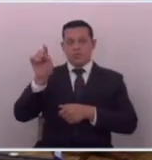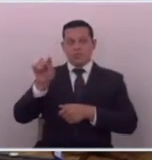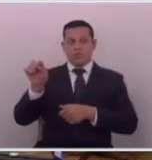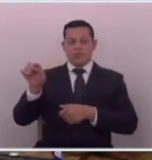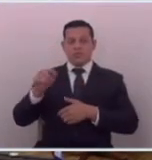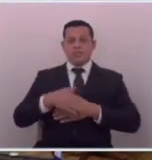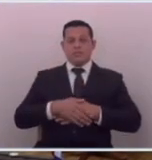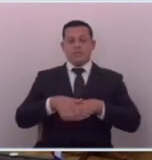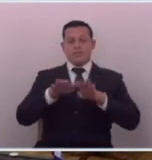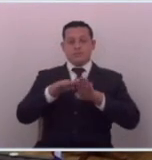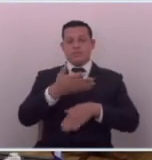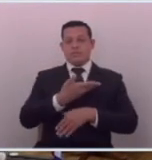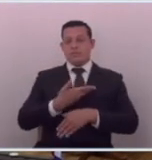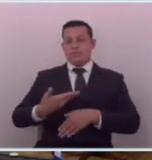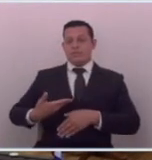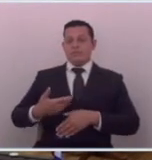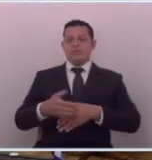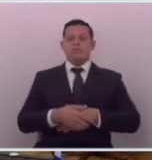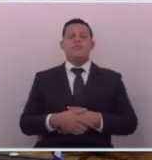gracias presidente